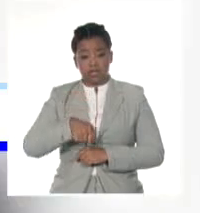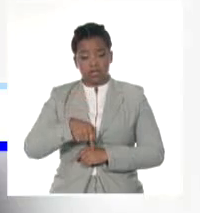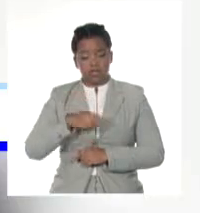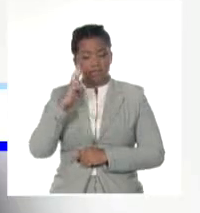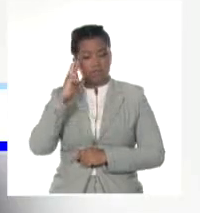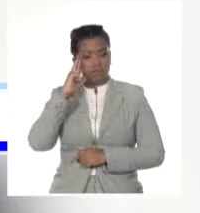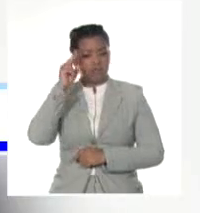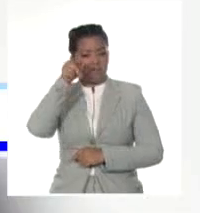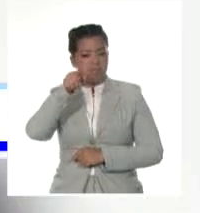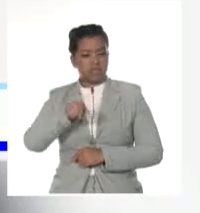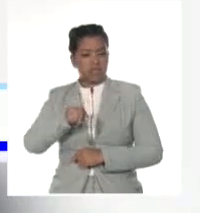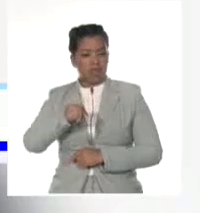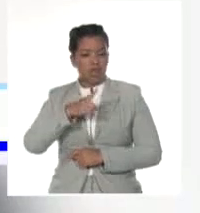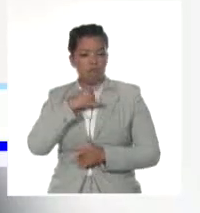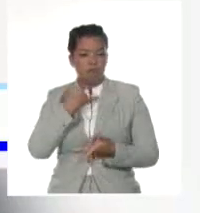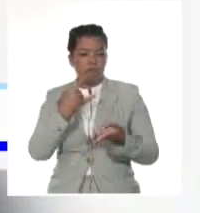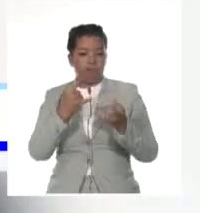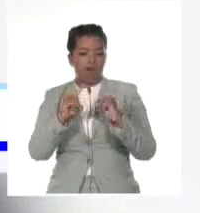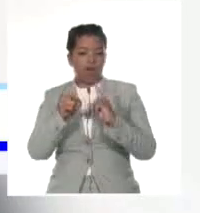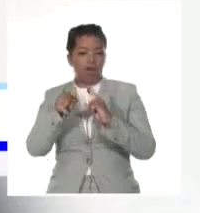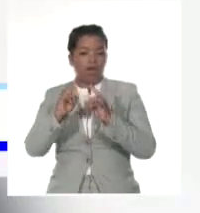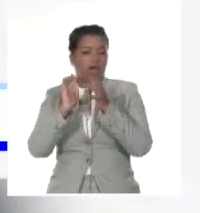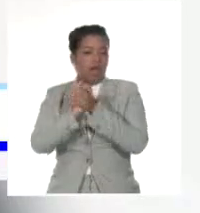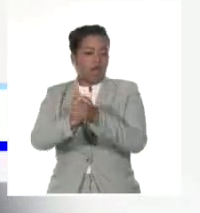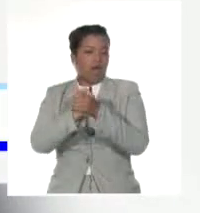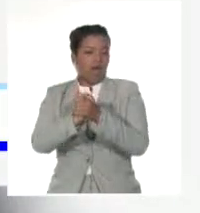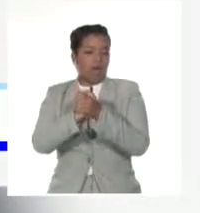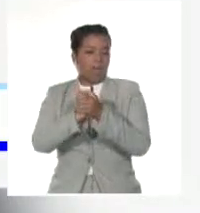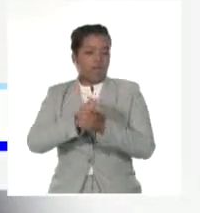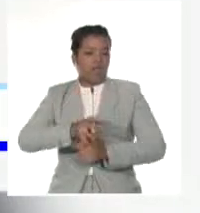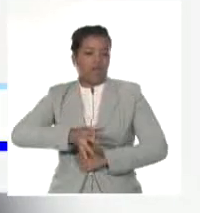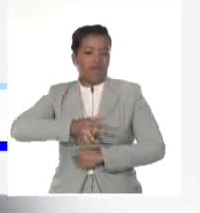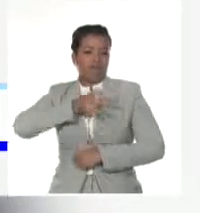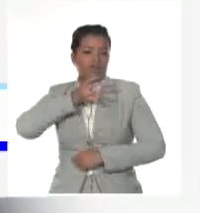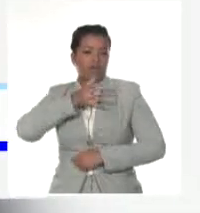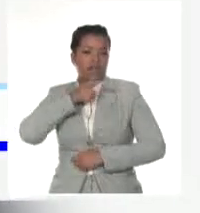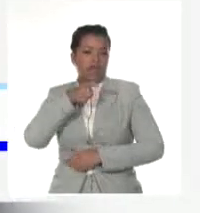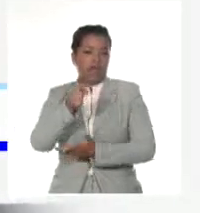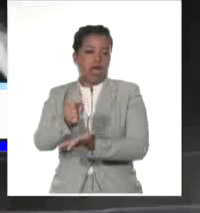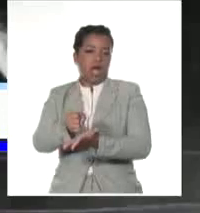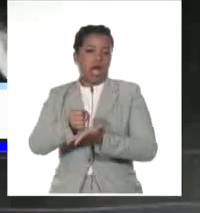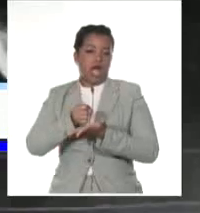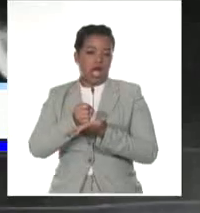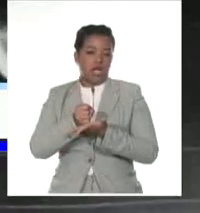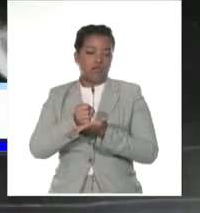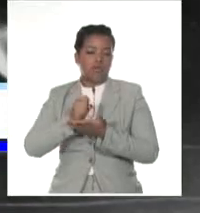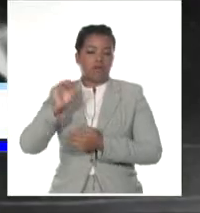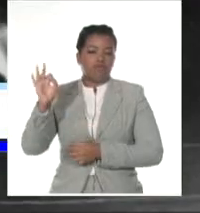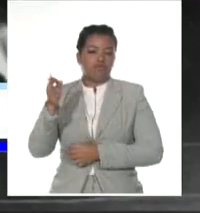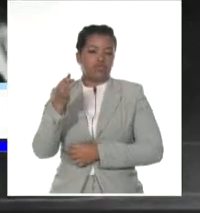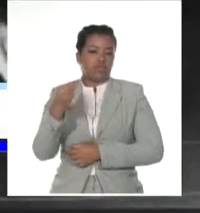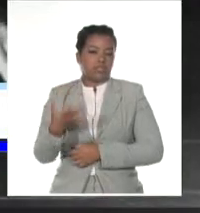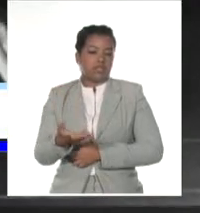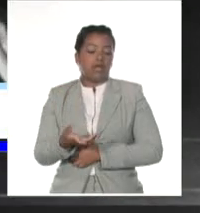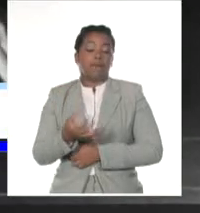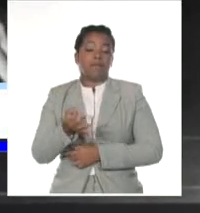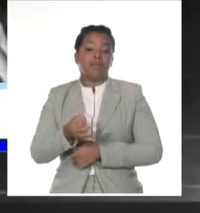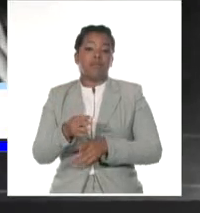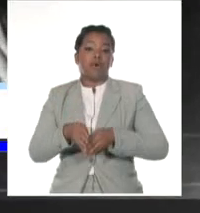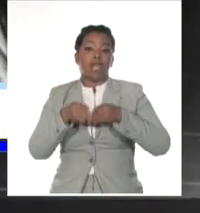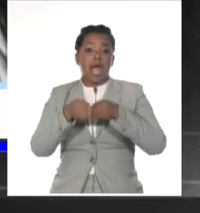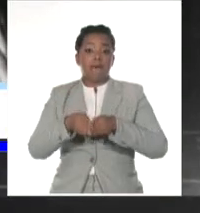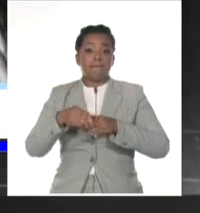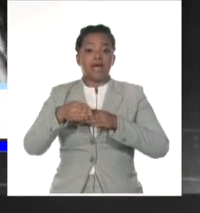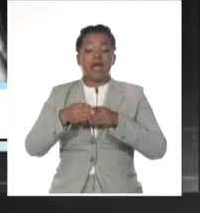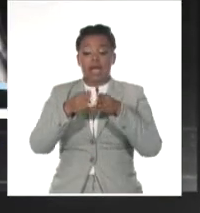Conde, a quien Fidel nombró cuate cuando se convirtió en colaborador fundamental de los futuros expedicionarios del Granma, el yate de su propiedad